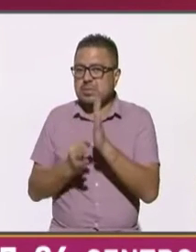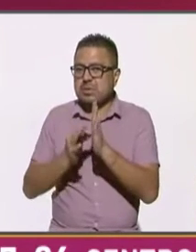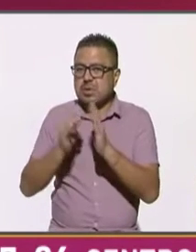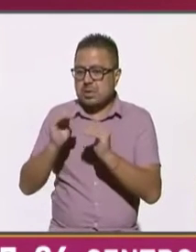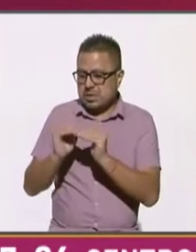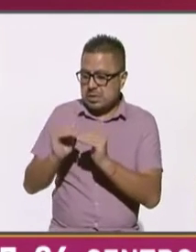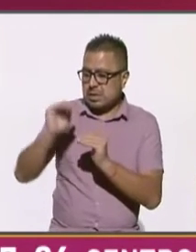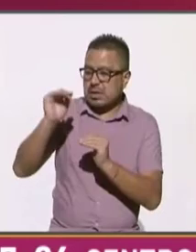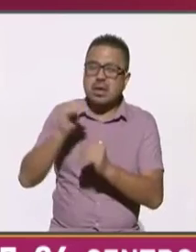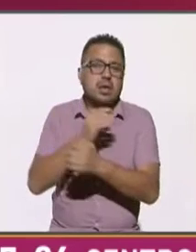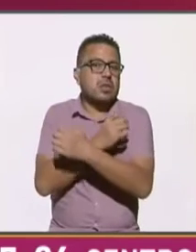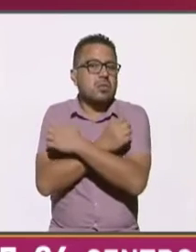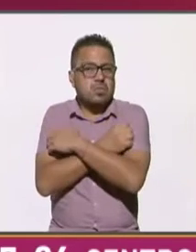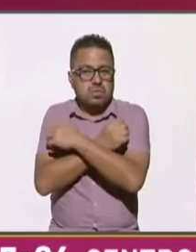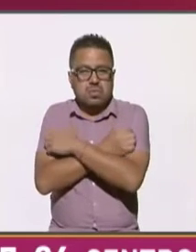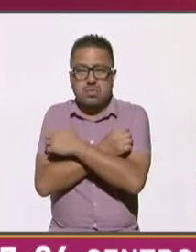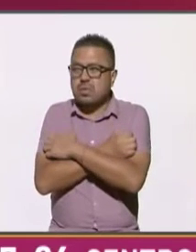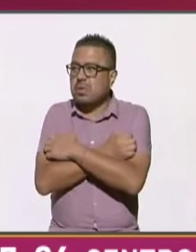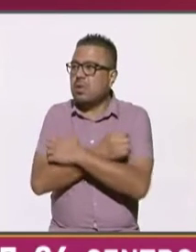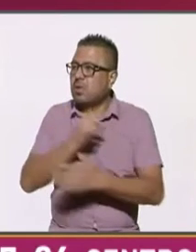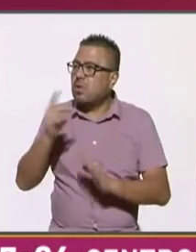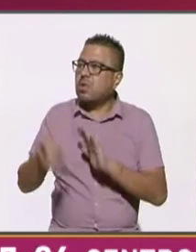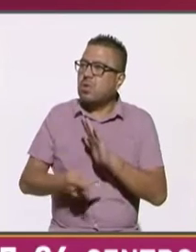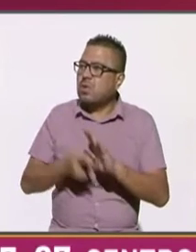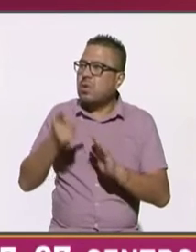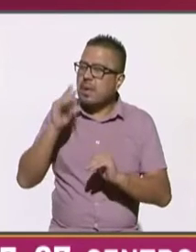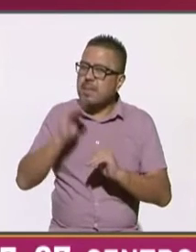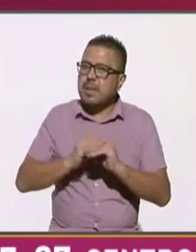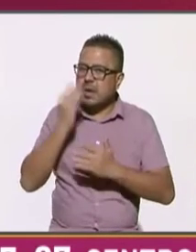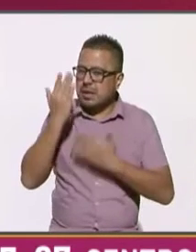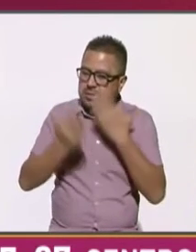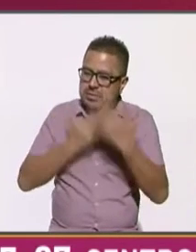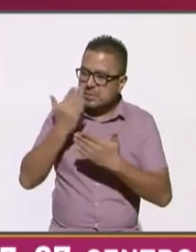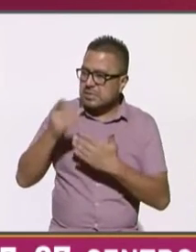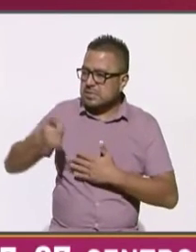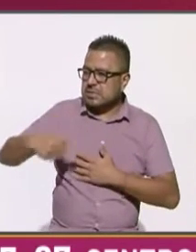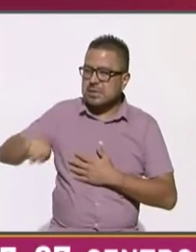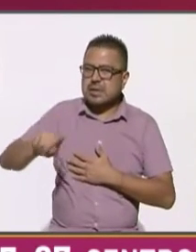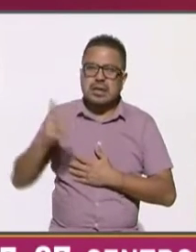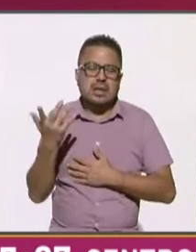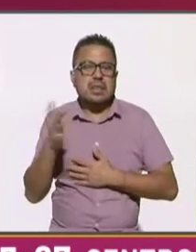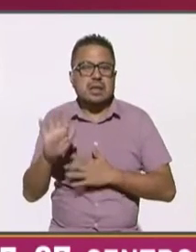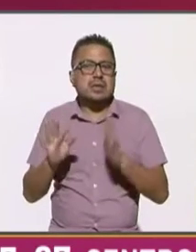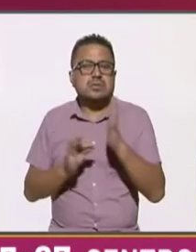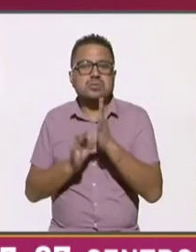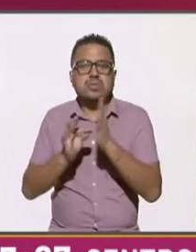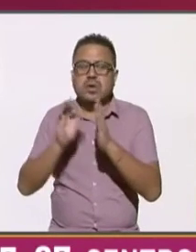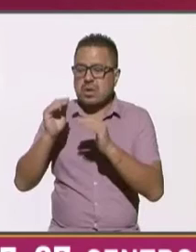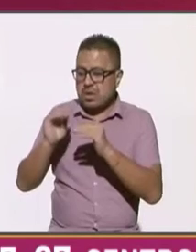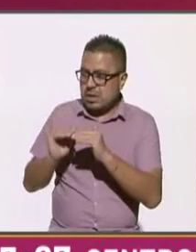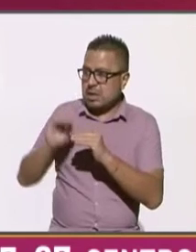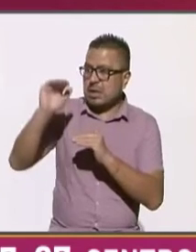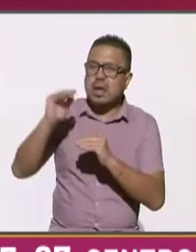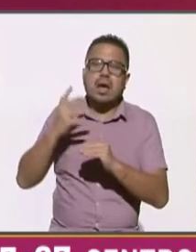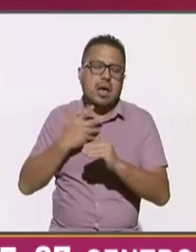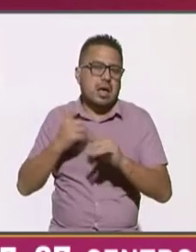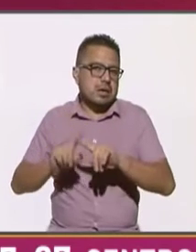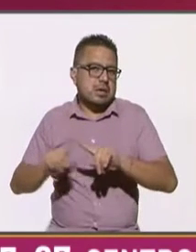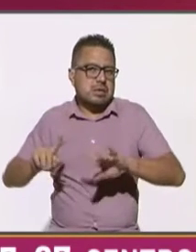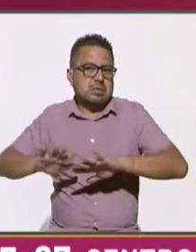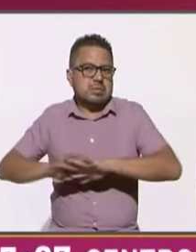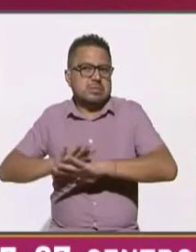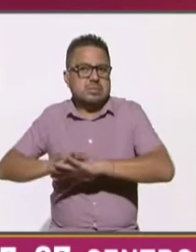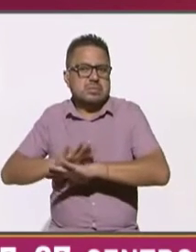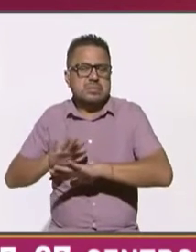educación nuevamente los más escolarizados están casi 10 puntos por arriba y bueno tiene una variable ahí de